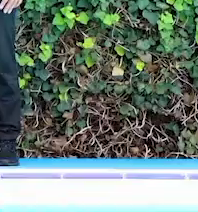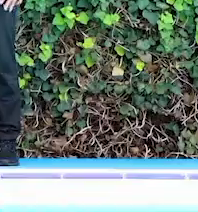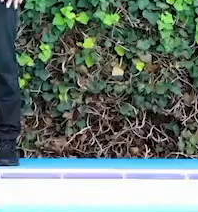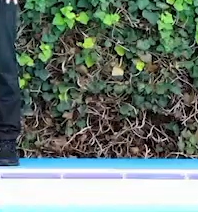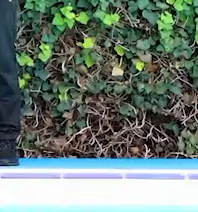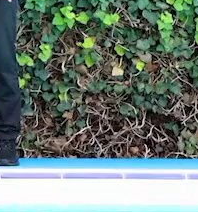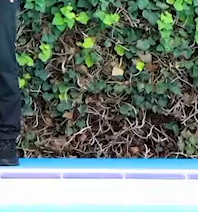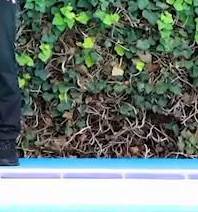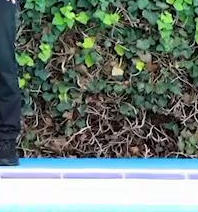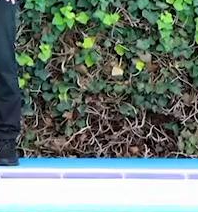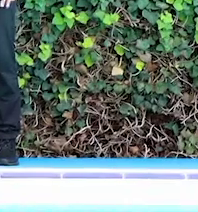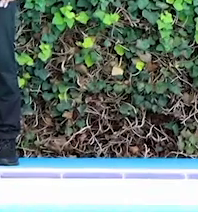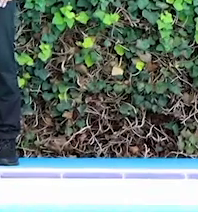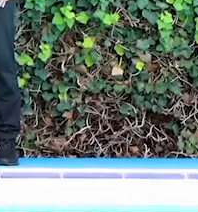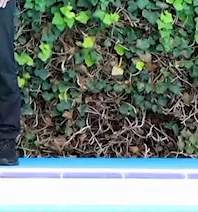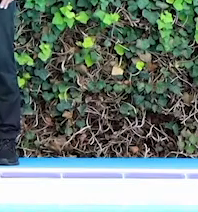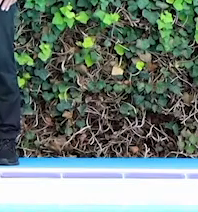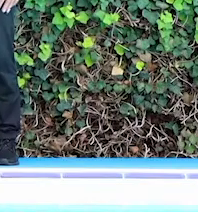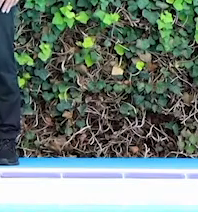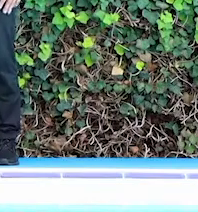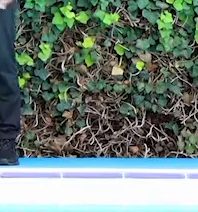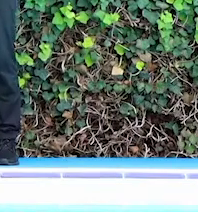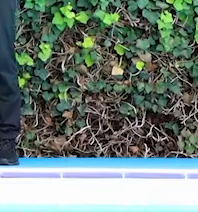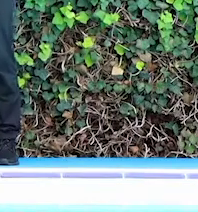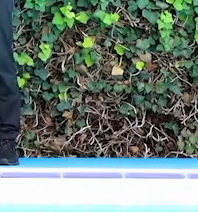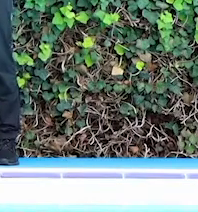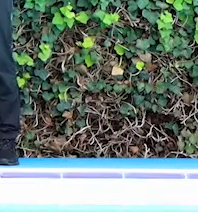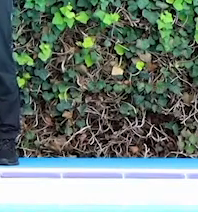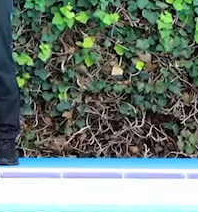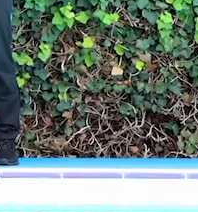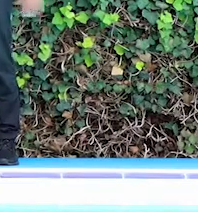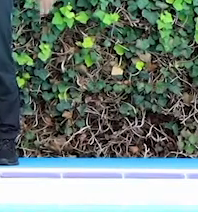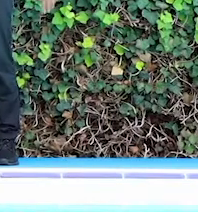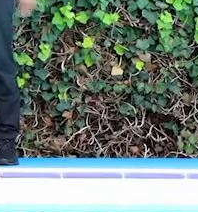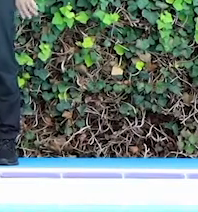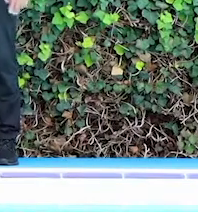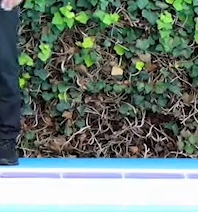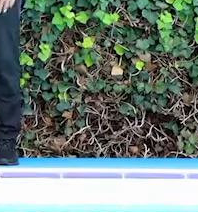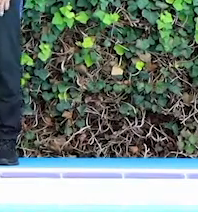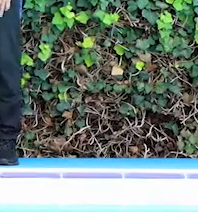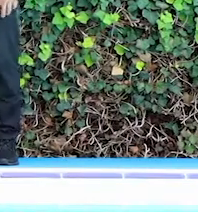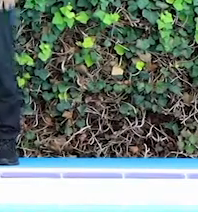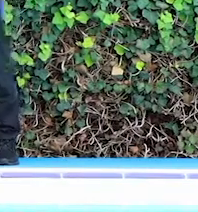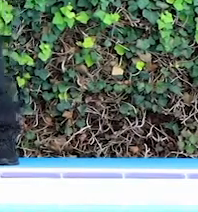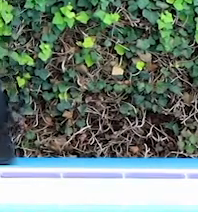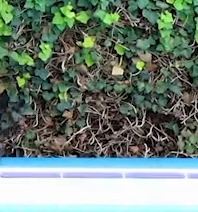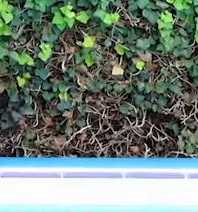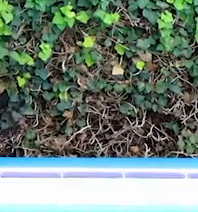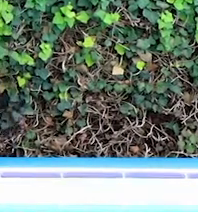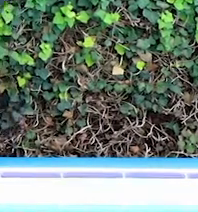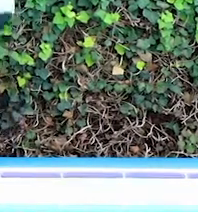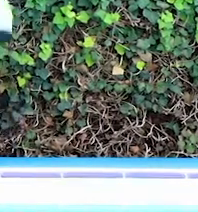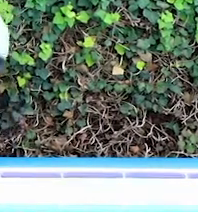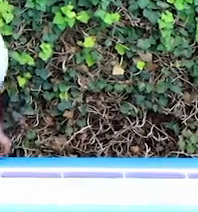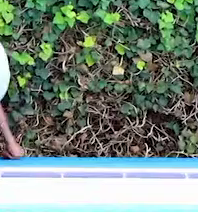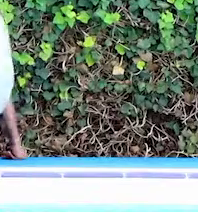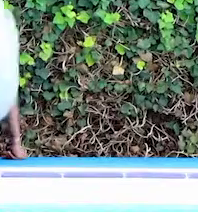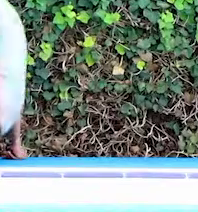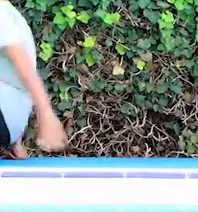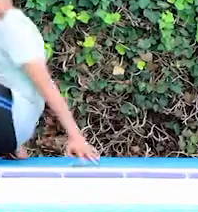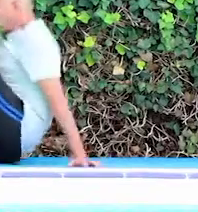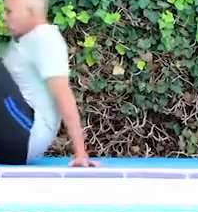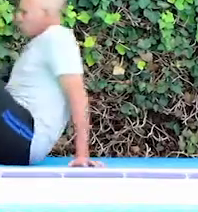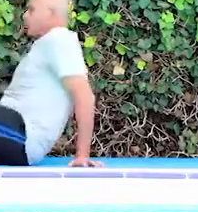nuestras piernas Tratando de evitar Que nuestros talones Peguen en el suelo ¿Sí? Nos acostamos De ahí